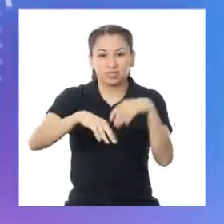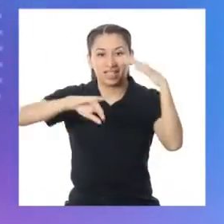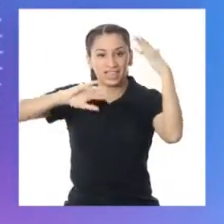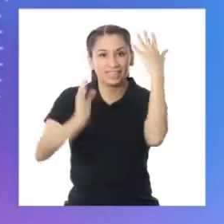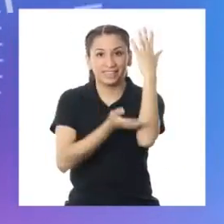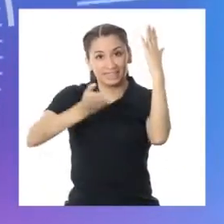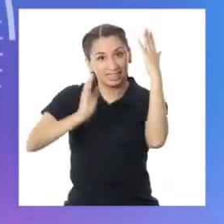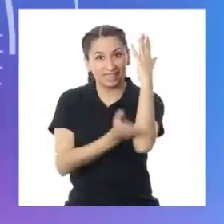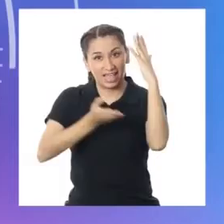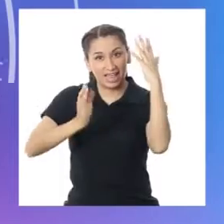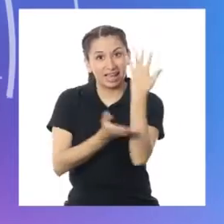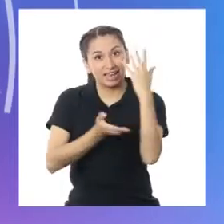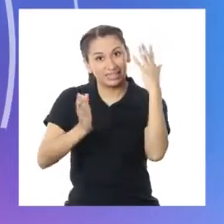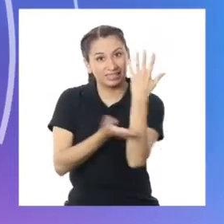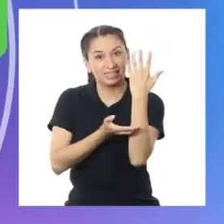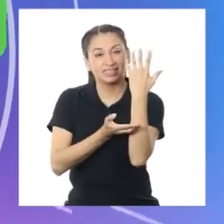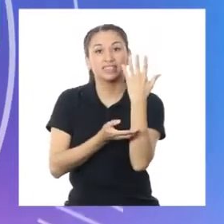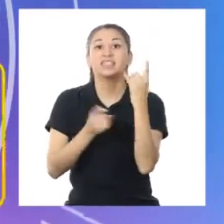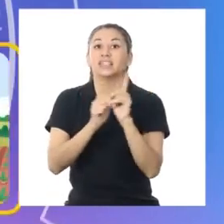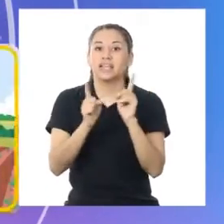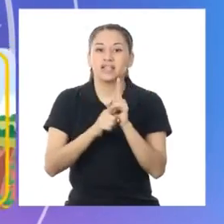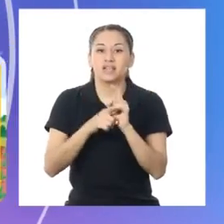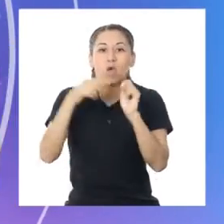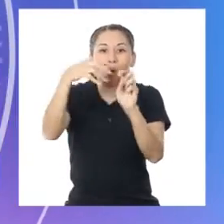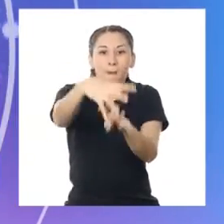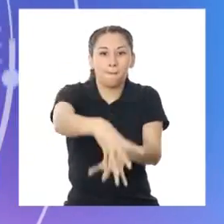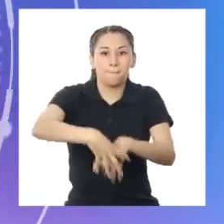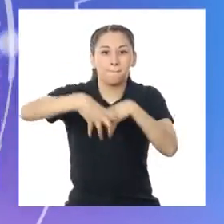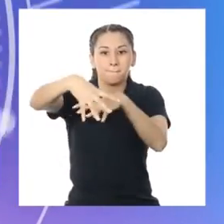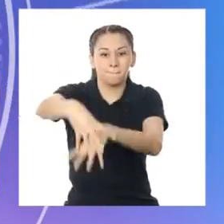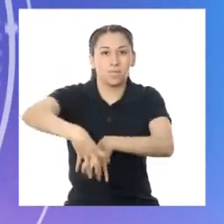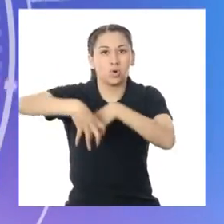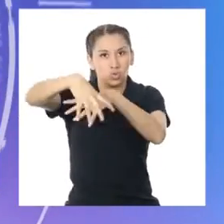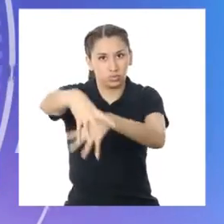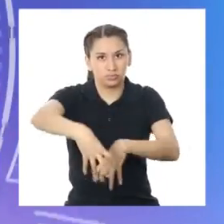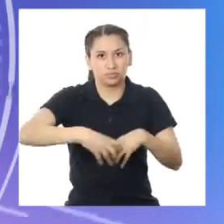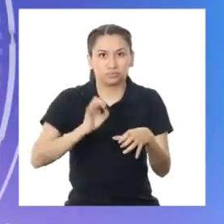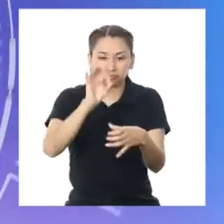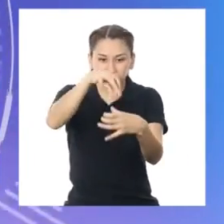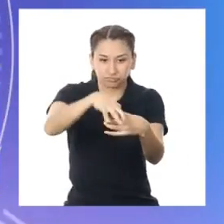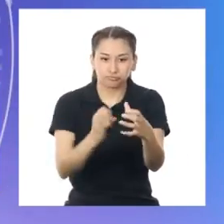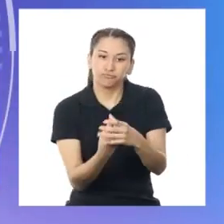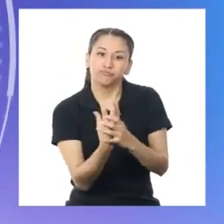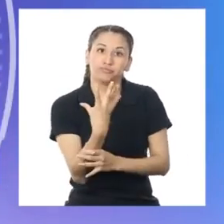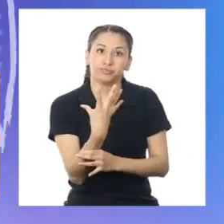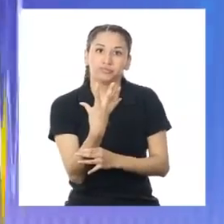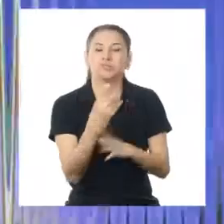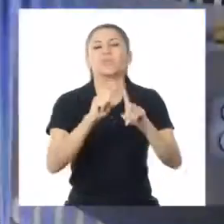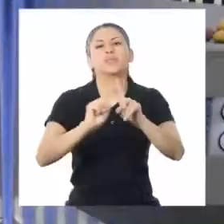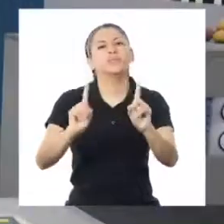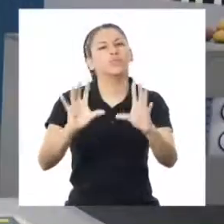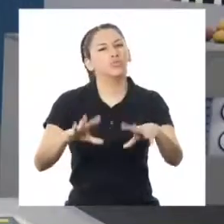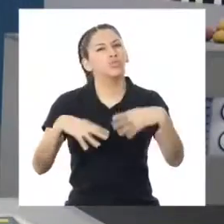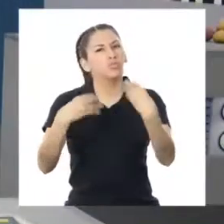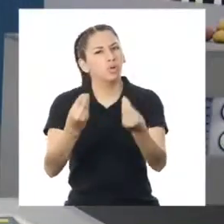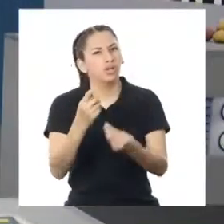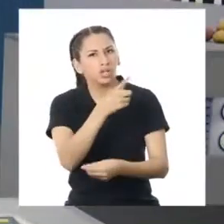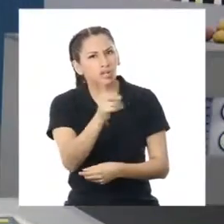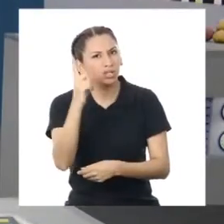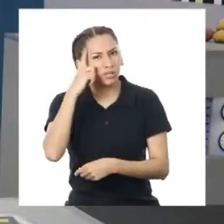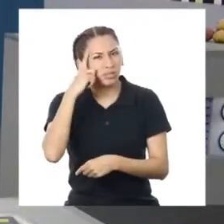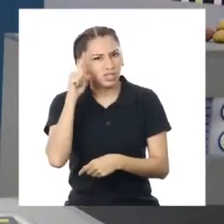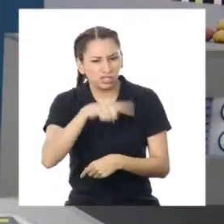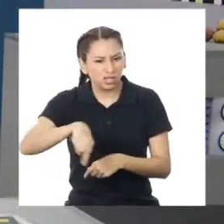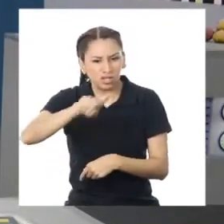La tala de árboles. Y el monocultivo. Pero, ¿por qué creen que